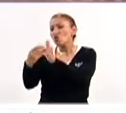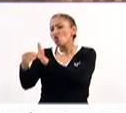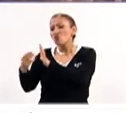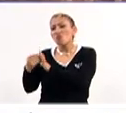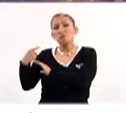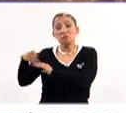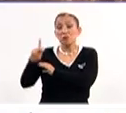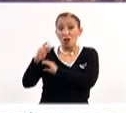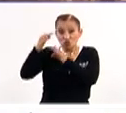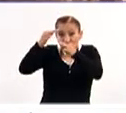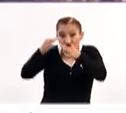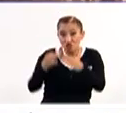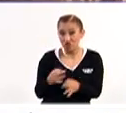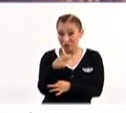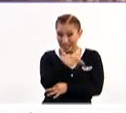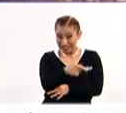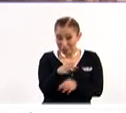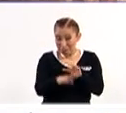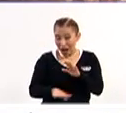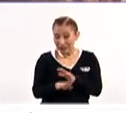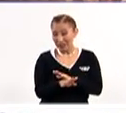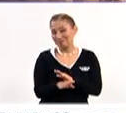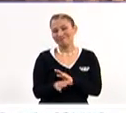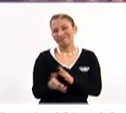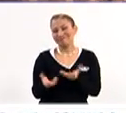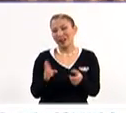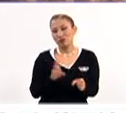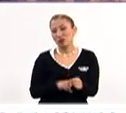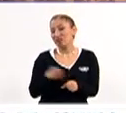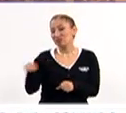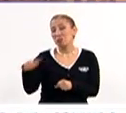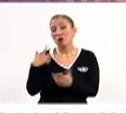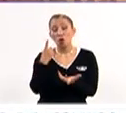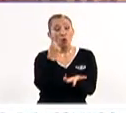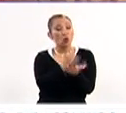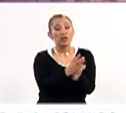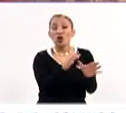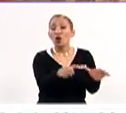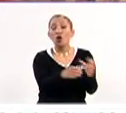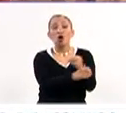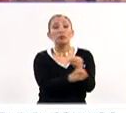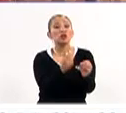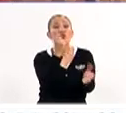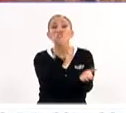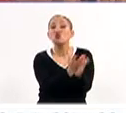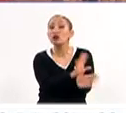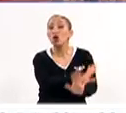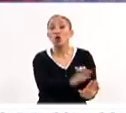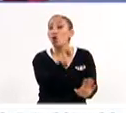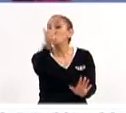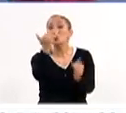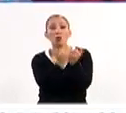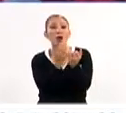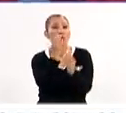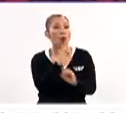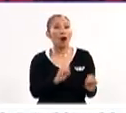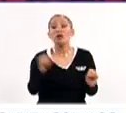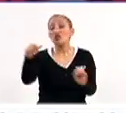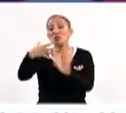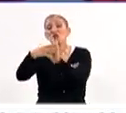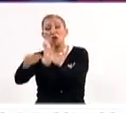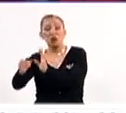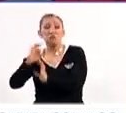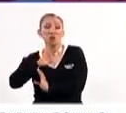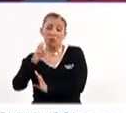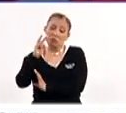será esa esencia natural. Son obras únicas. Son obras únicas. Entonces, bueno, podría verlo